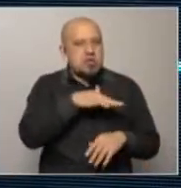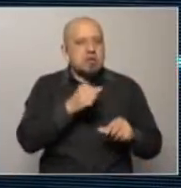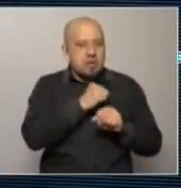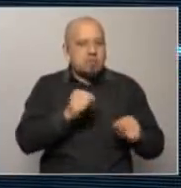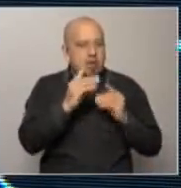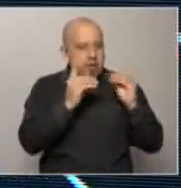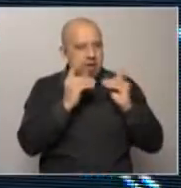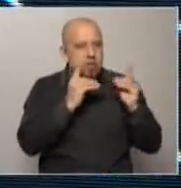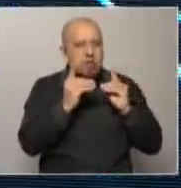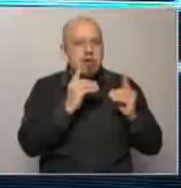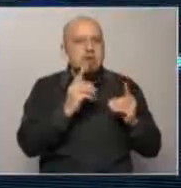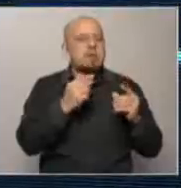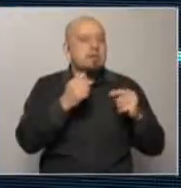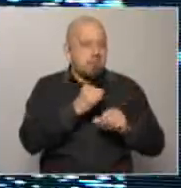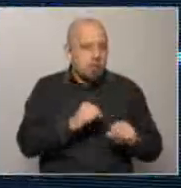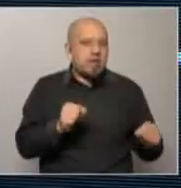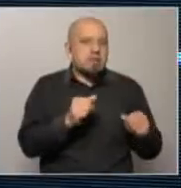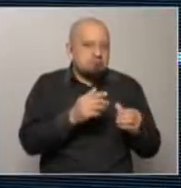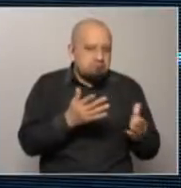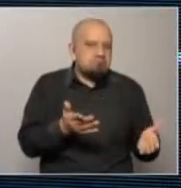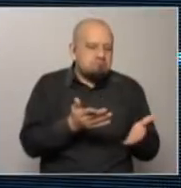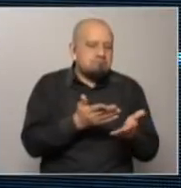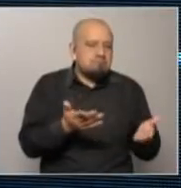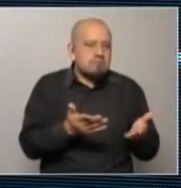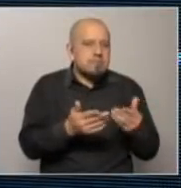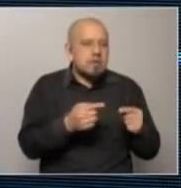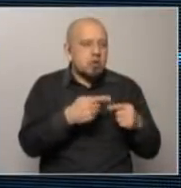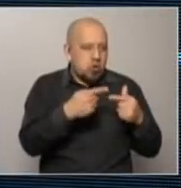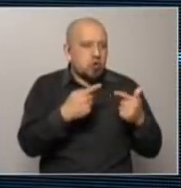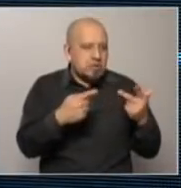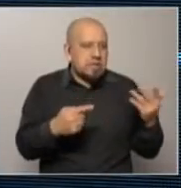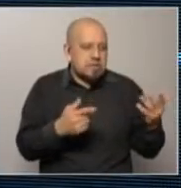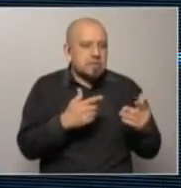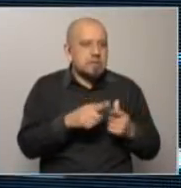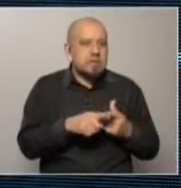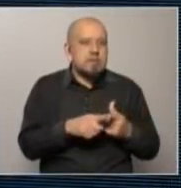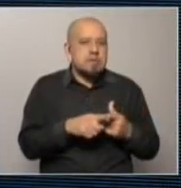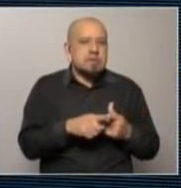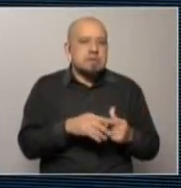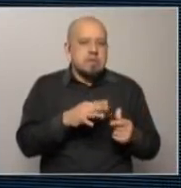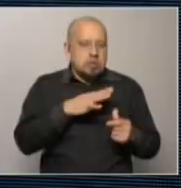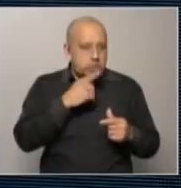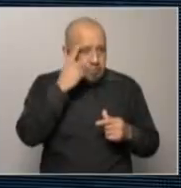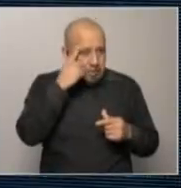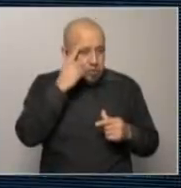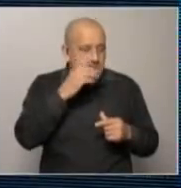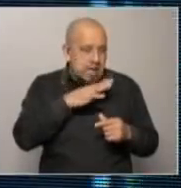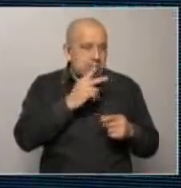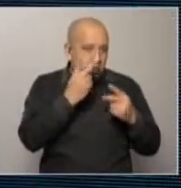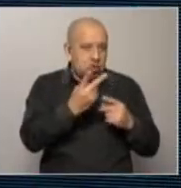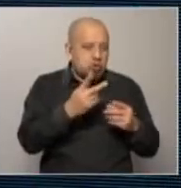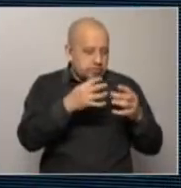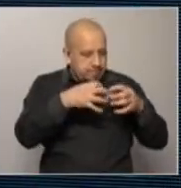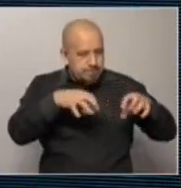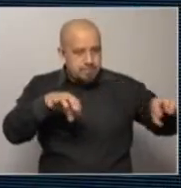dialogar y encontrar un digamos un conjunto de cosas comunes ¿no? yo creo que hay dos miradas dos formas una